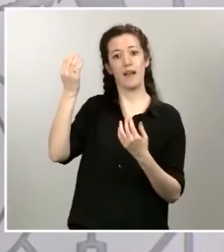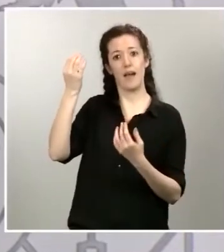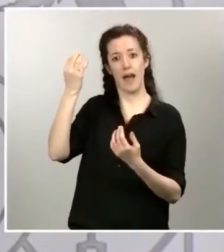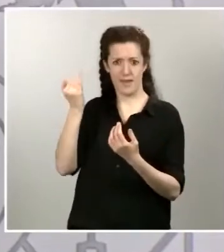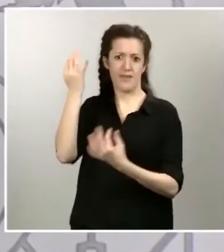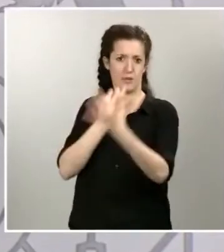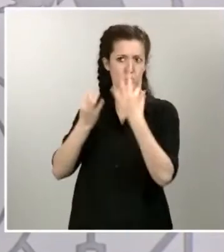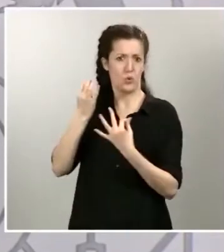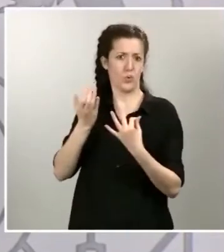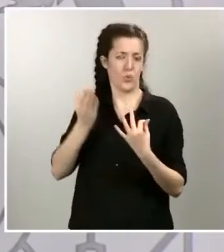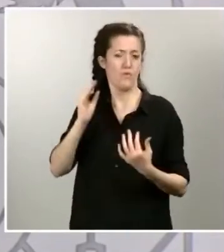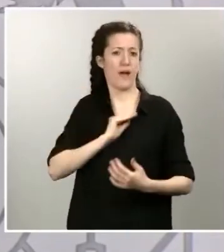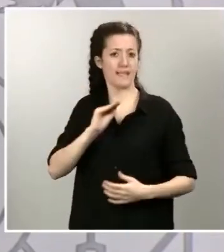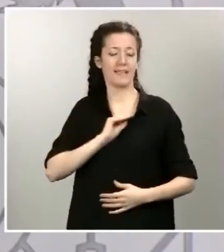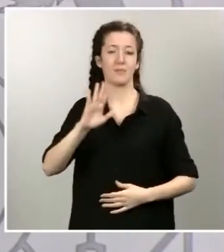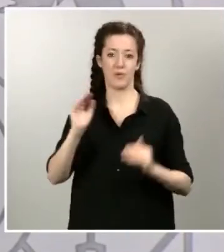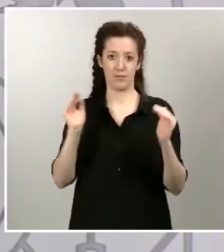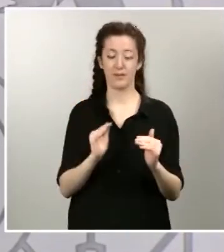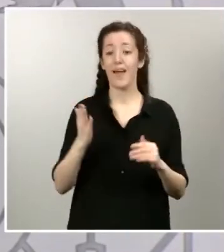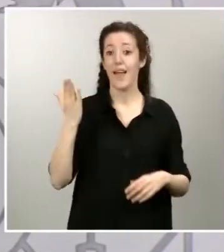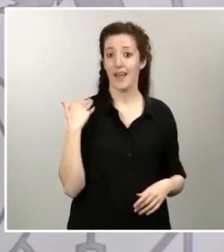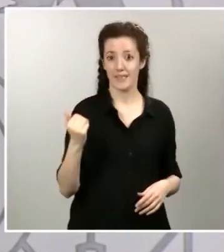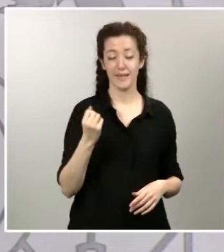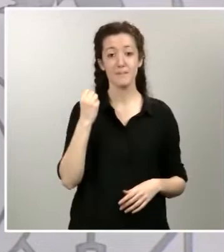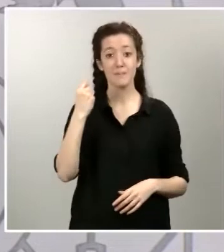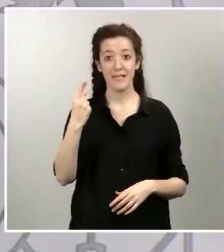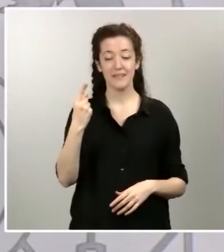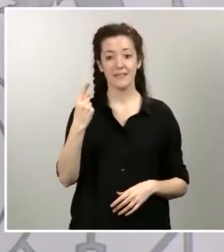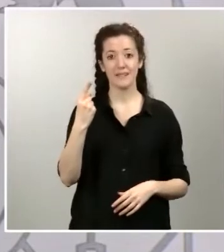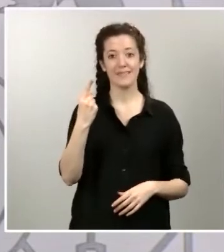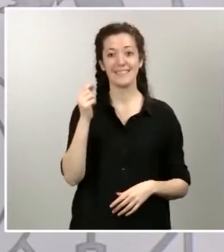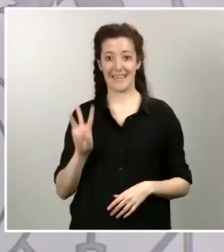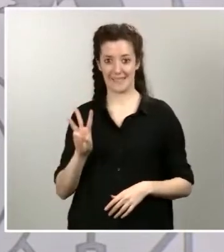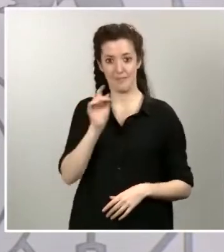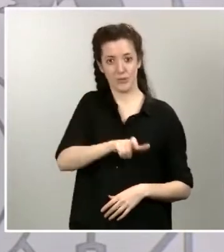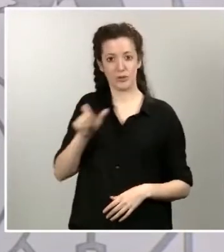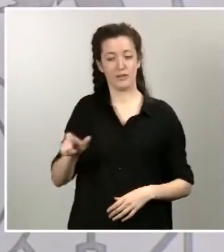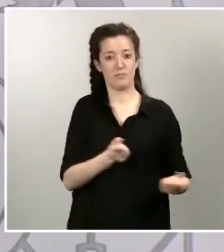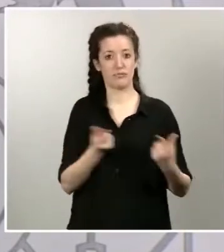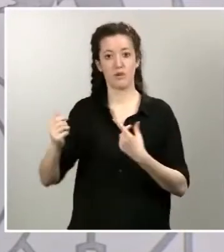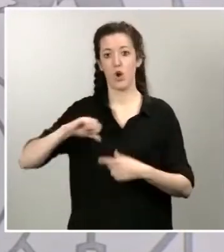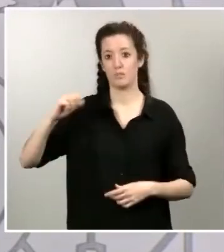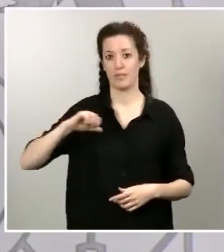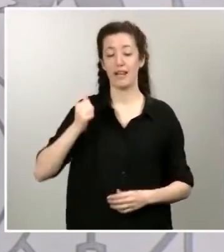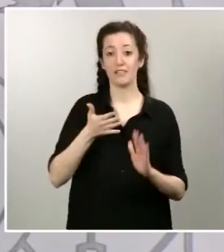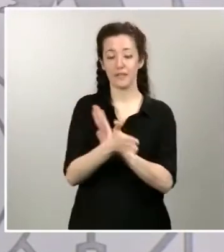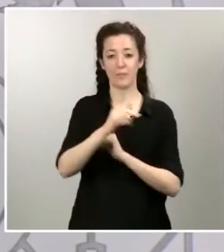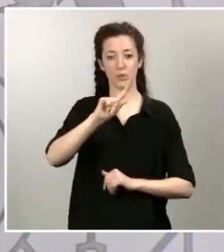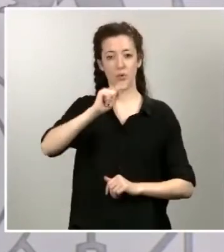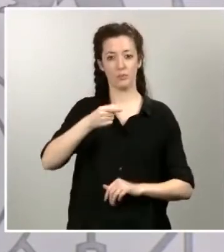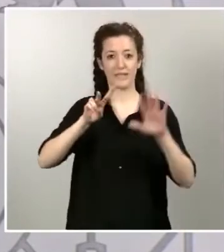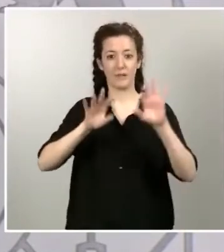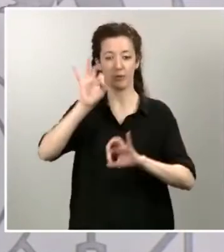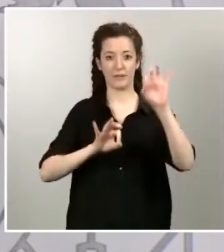solamente hubo 1.003 nuevos hospitalizados, que son un 1,7% de incremento respecto al día anterior y